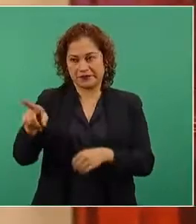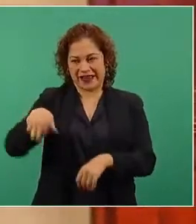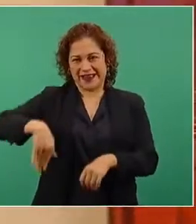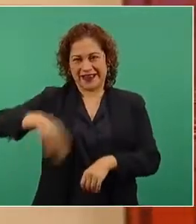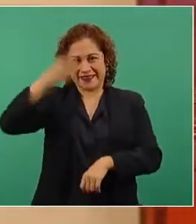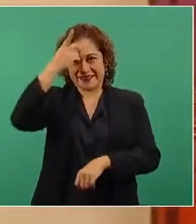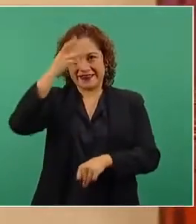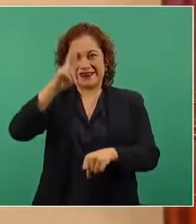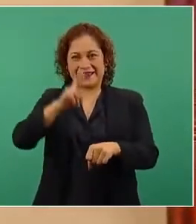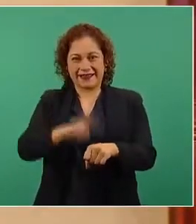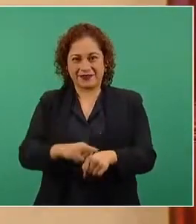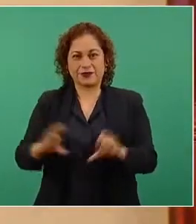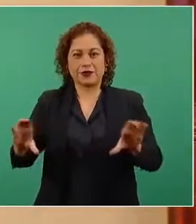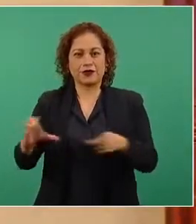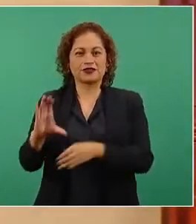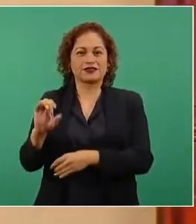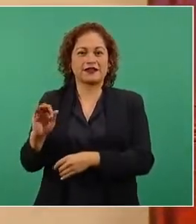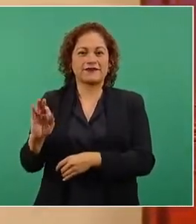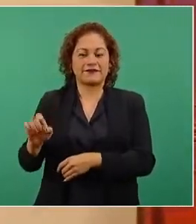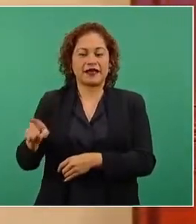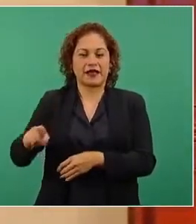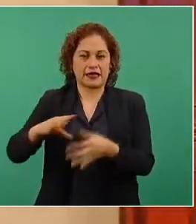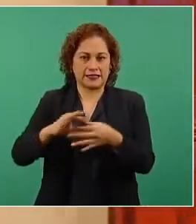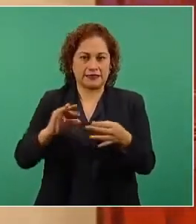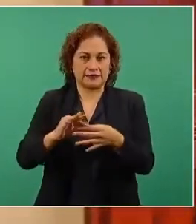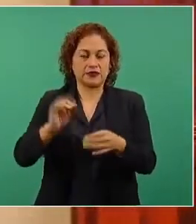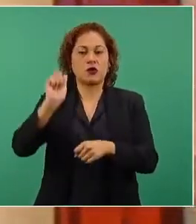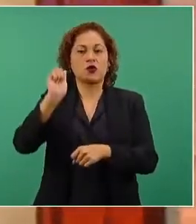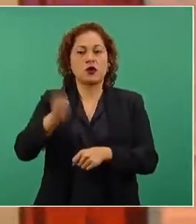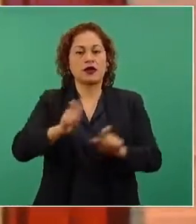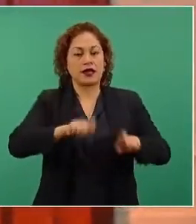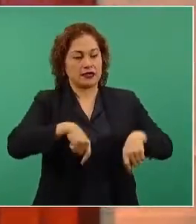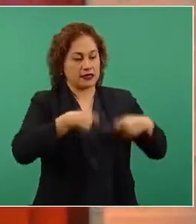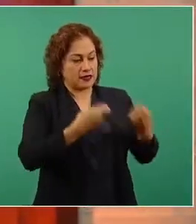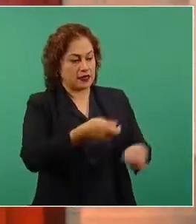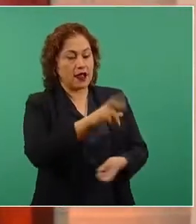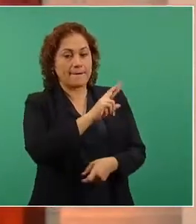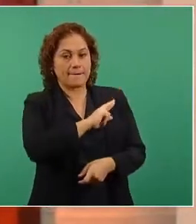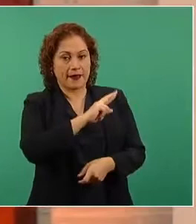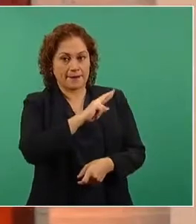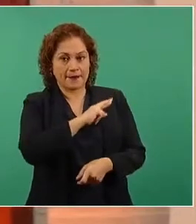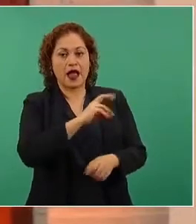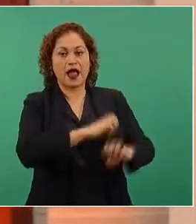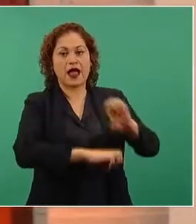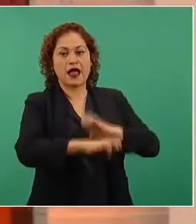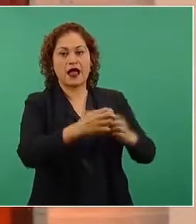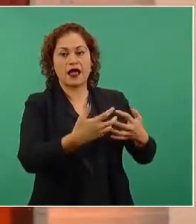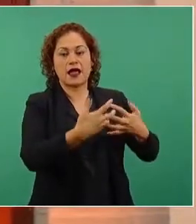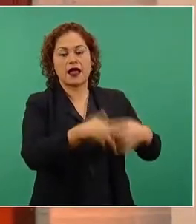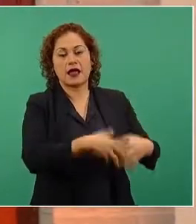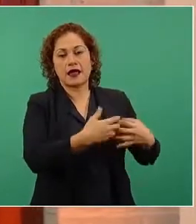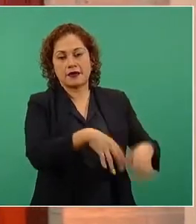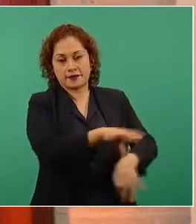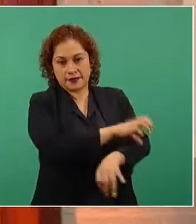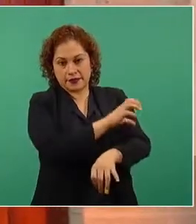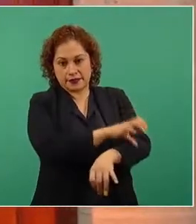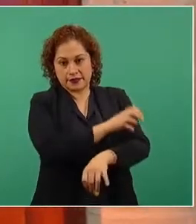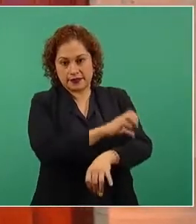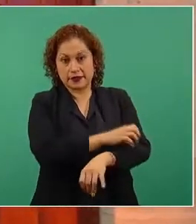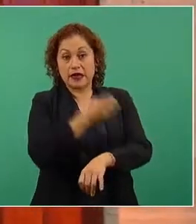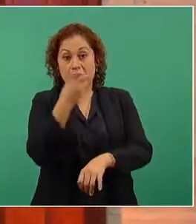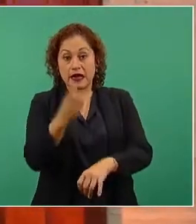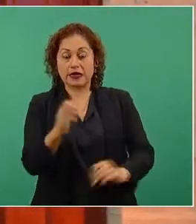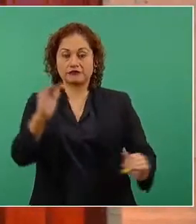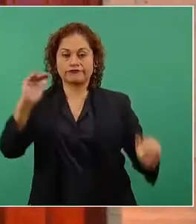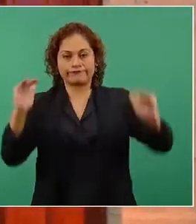de la Comisión Federal de Electricidad, de esta privatización del sector eléctrico, que generan y reproducen un trato inequitativo